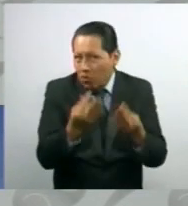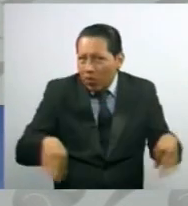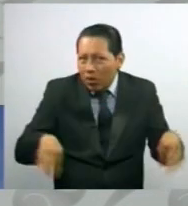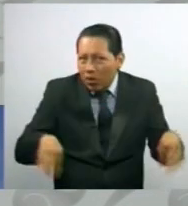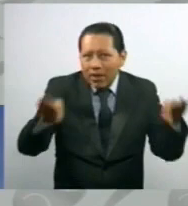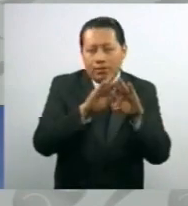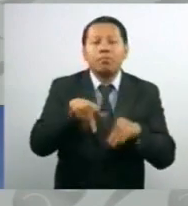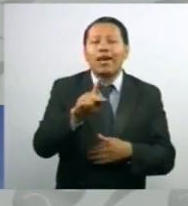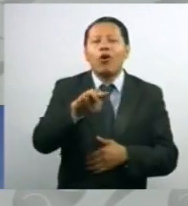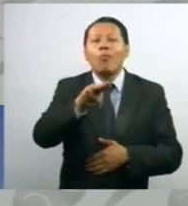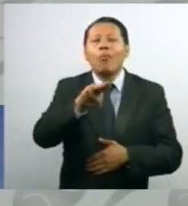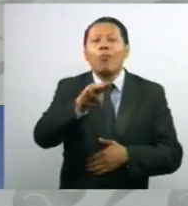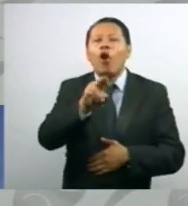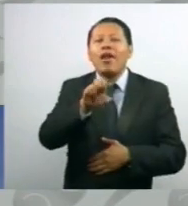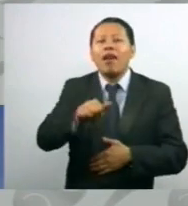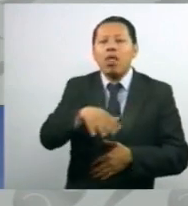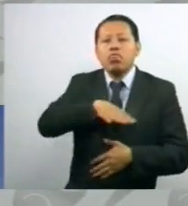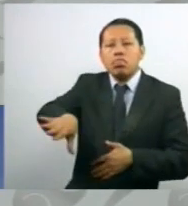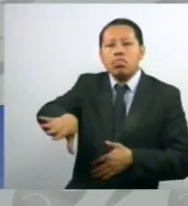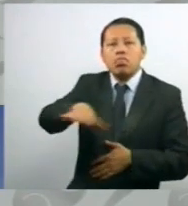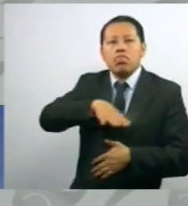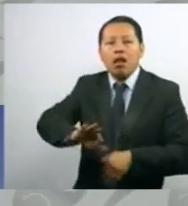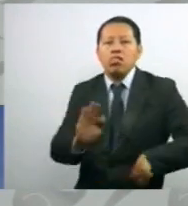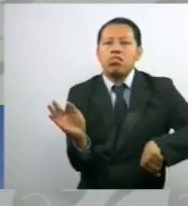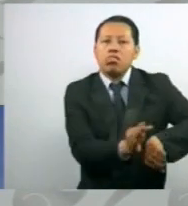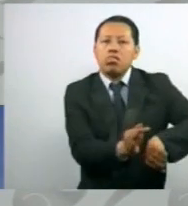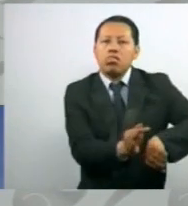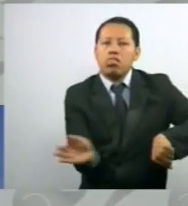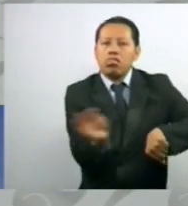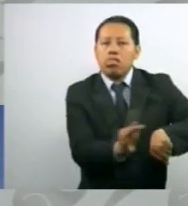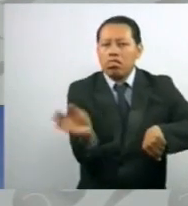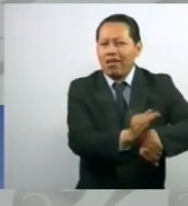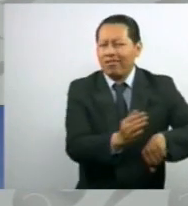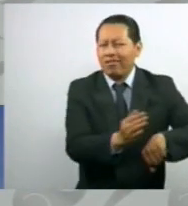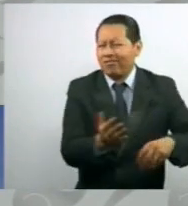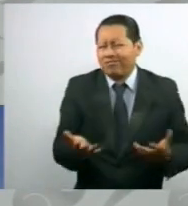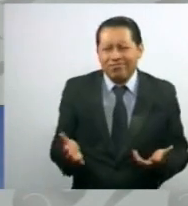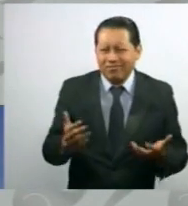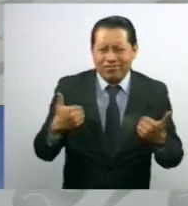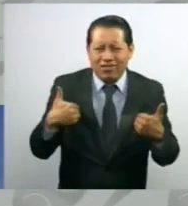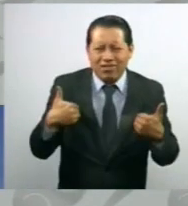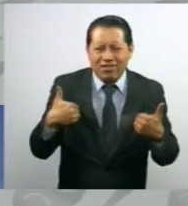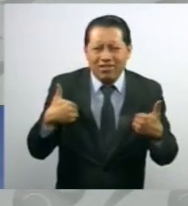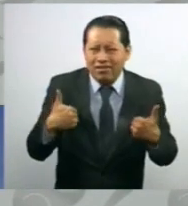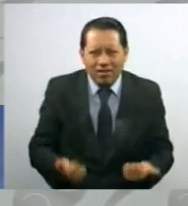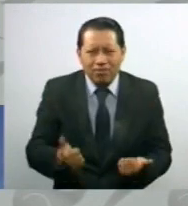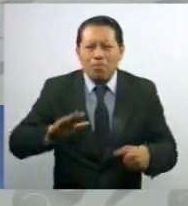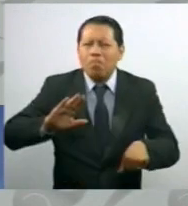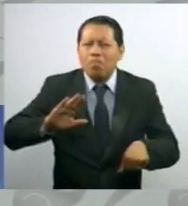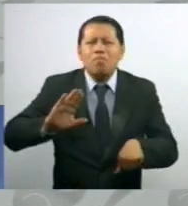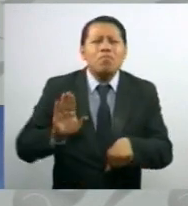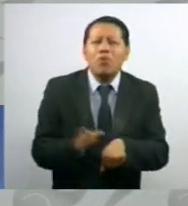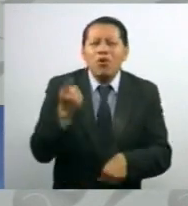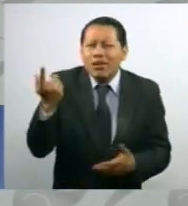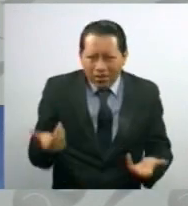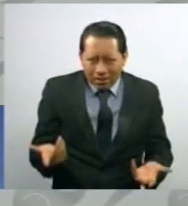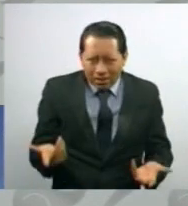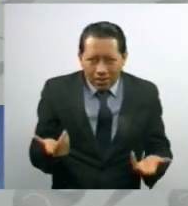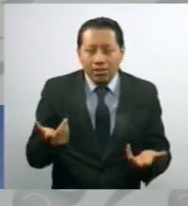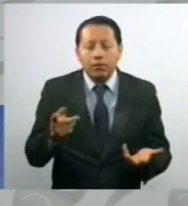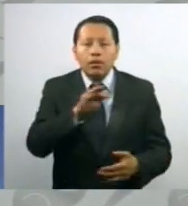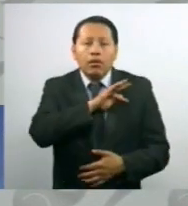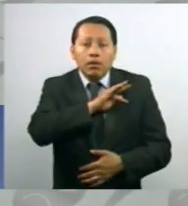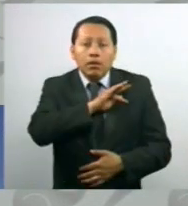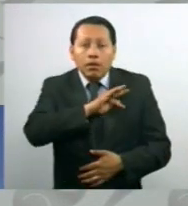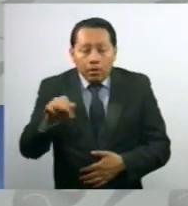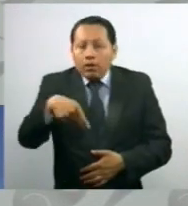Es cómplice. No entiendo por qué quieren esconder a los funcionarios. No entiendo por qué no permiten que se haga el trabajo